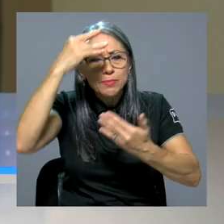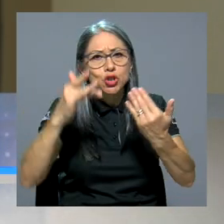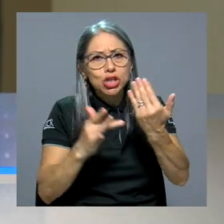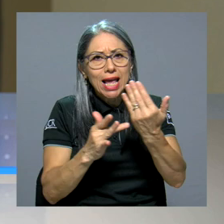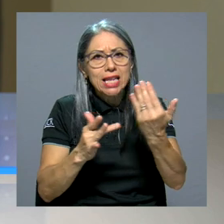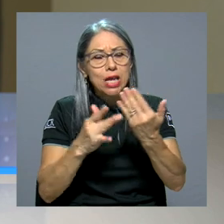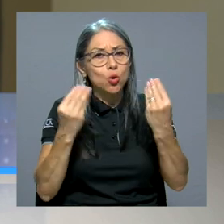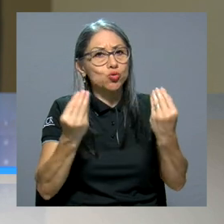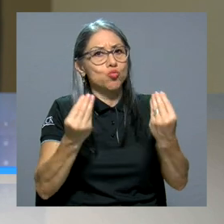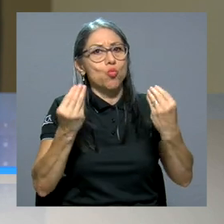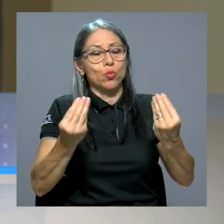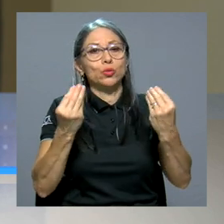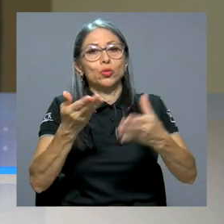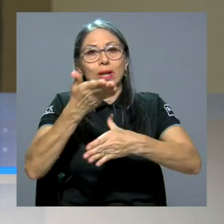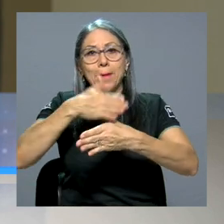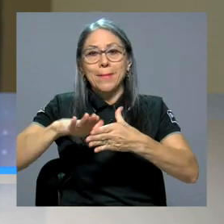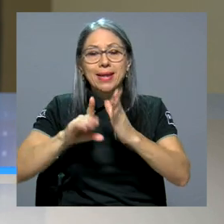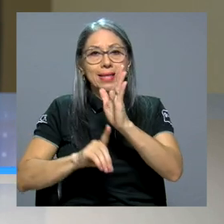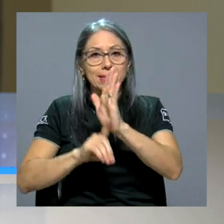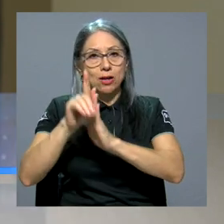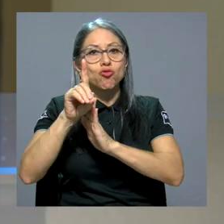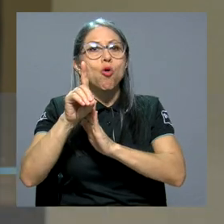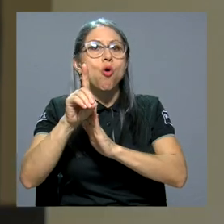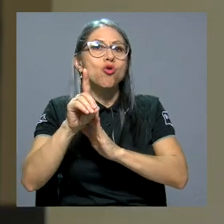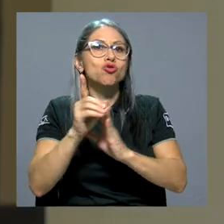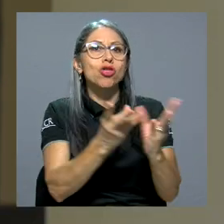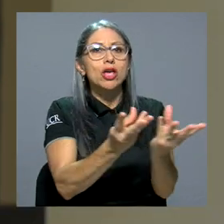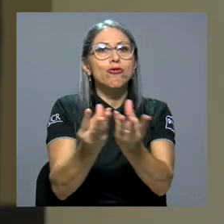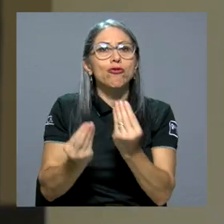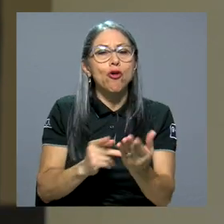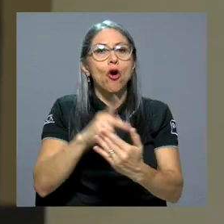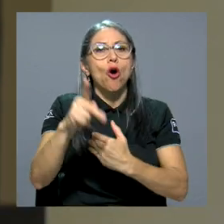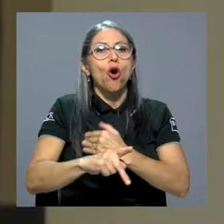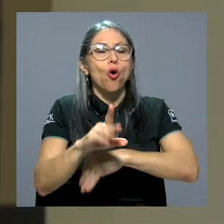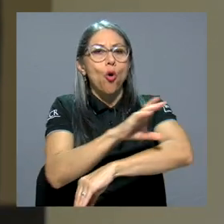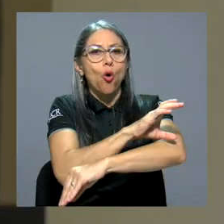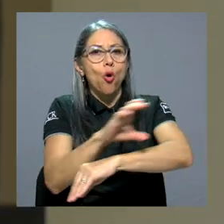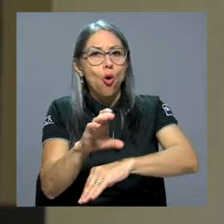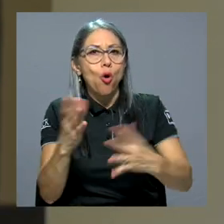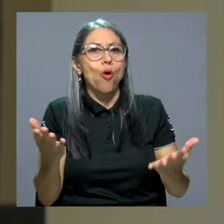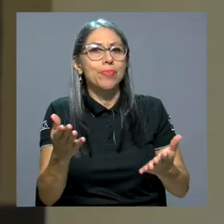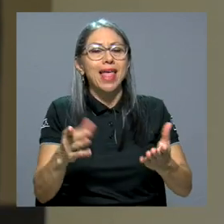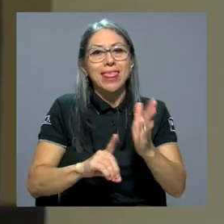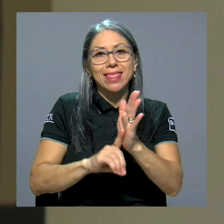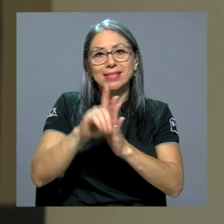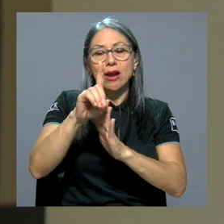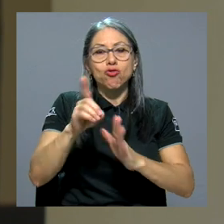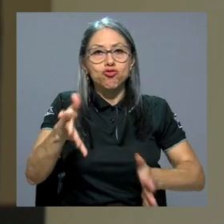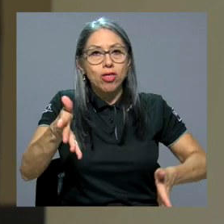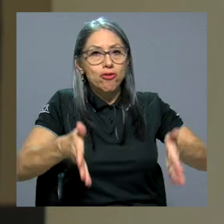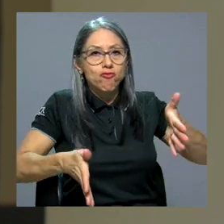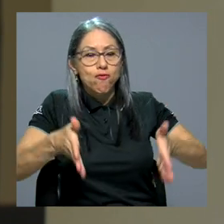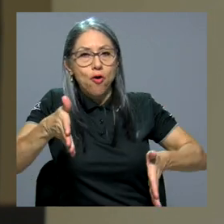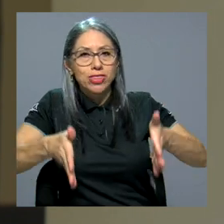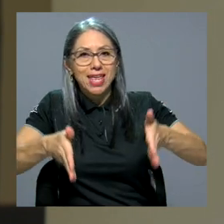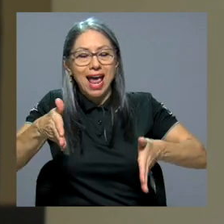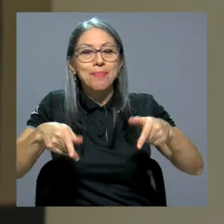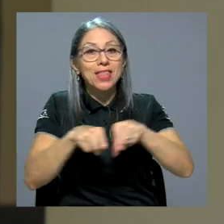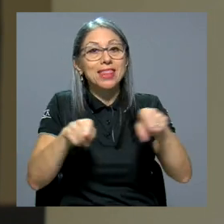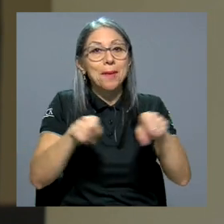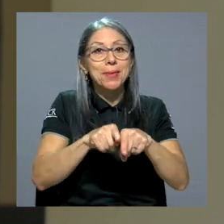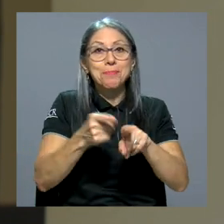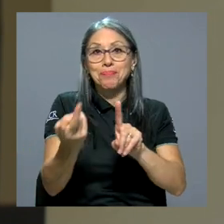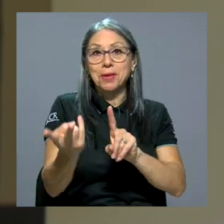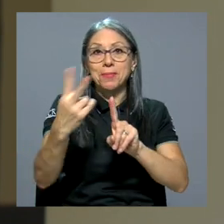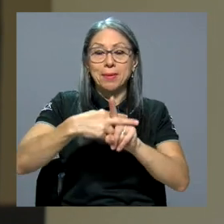hemos obtenido en la parte de desarrollo de softwares, de desarrollo de robótica y también la implementación de